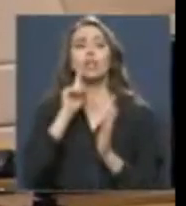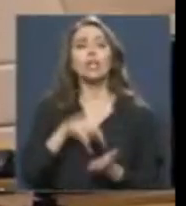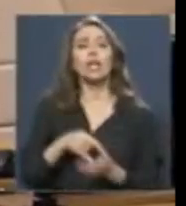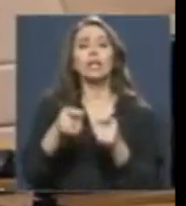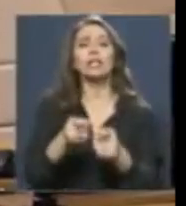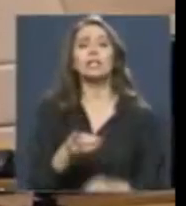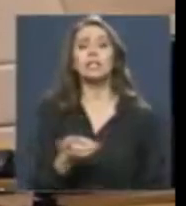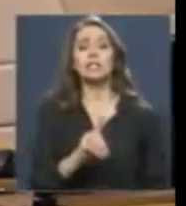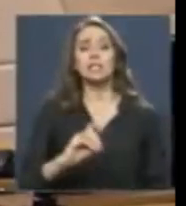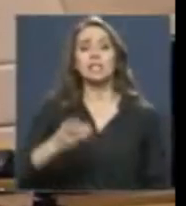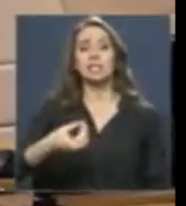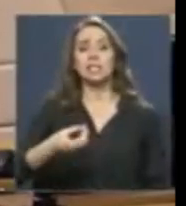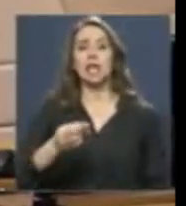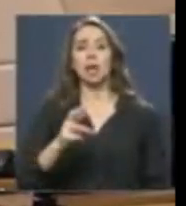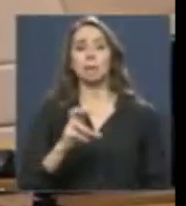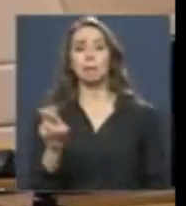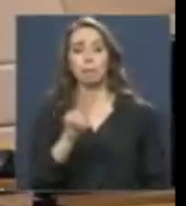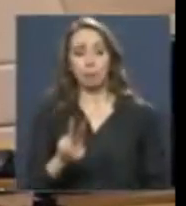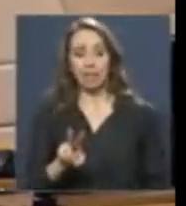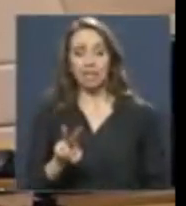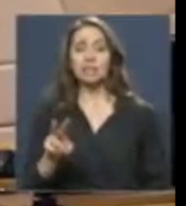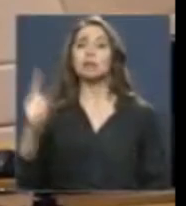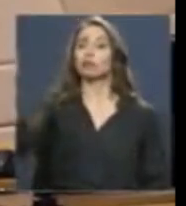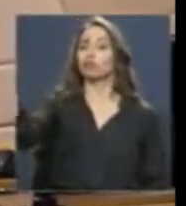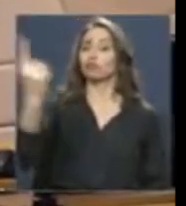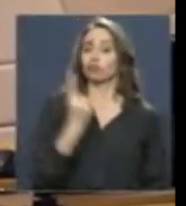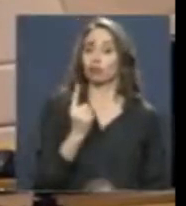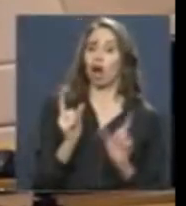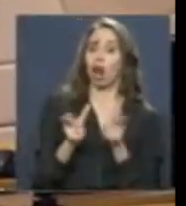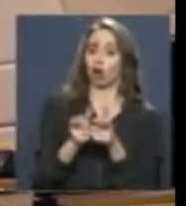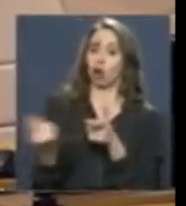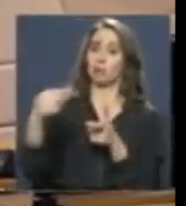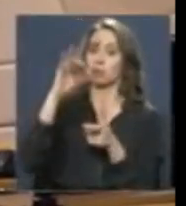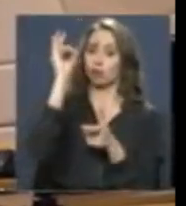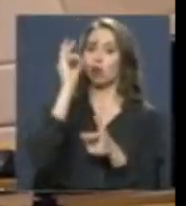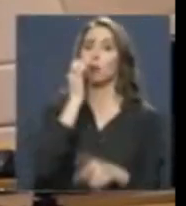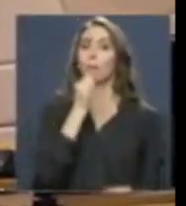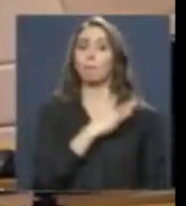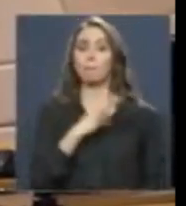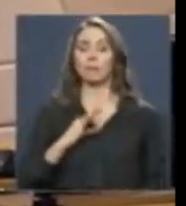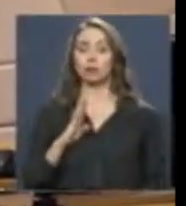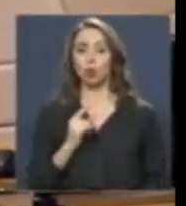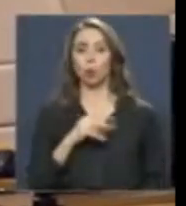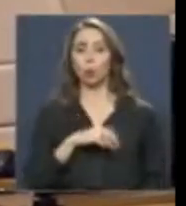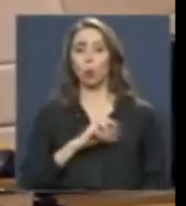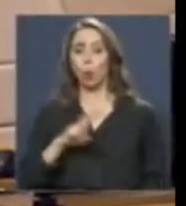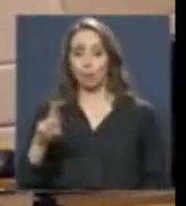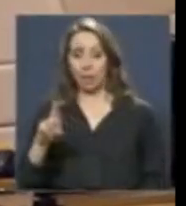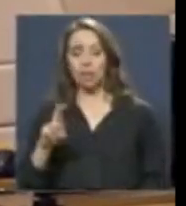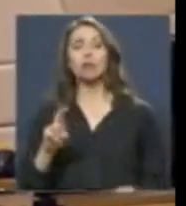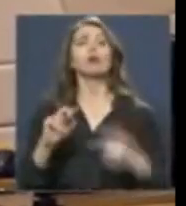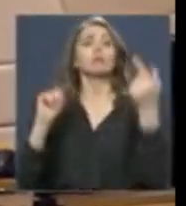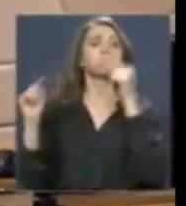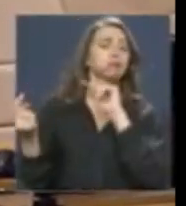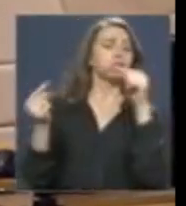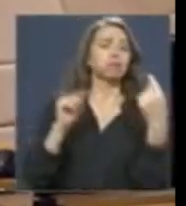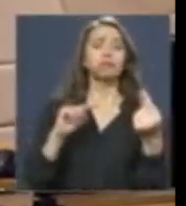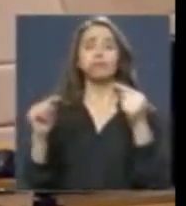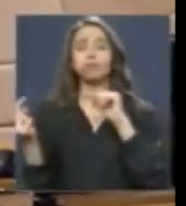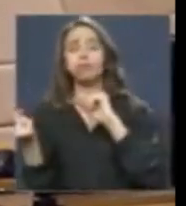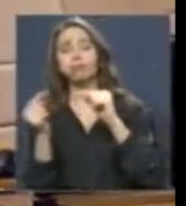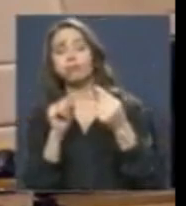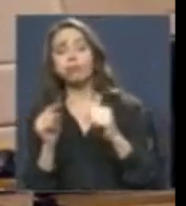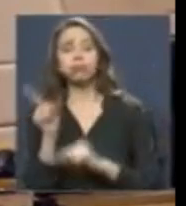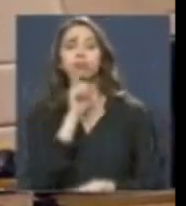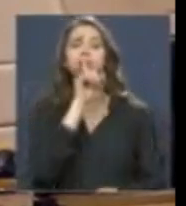exprés, tuvimos al ministro Gonzalo Blumen en la discusión y finalmente